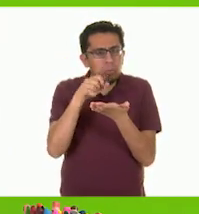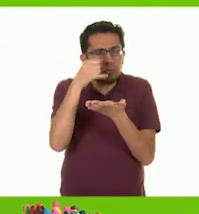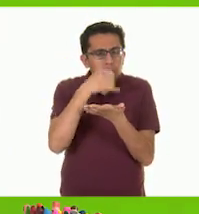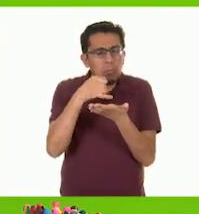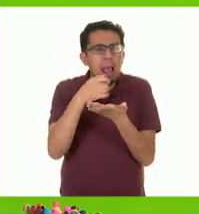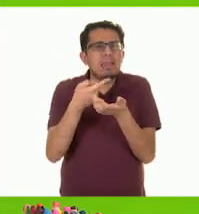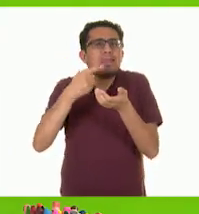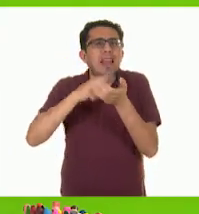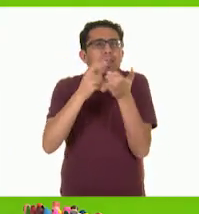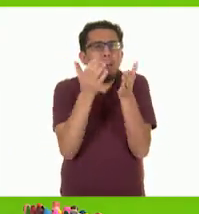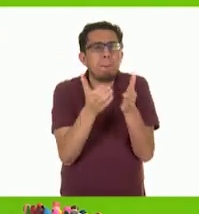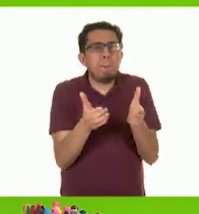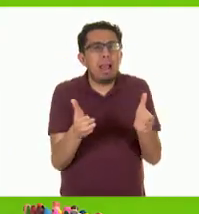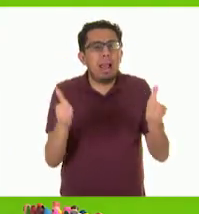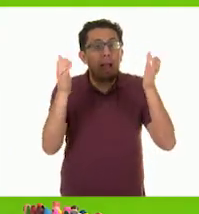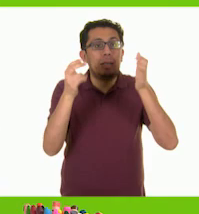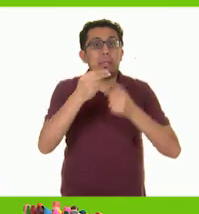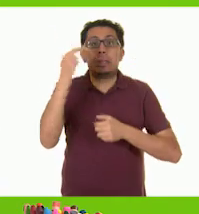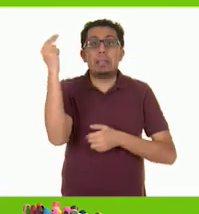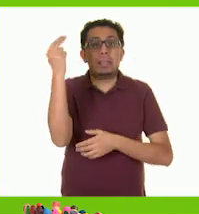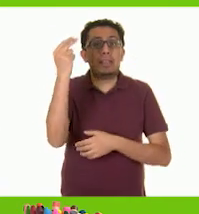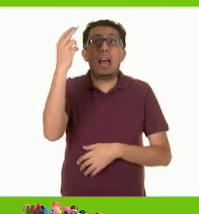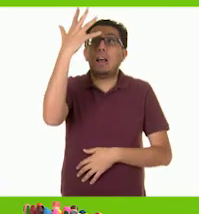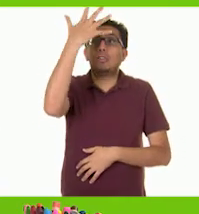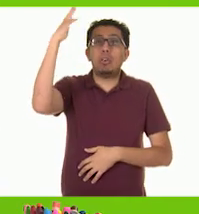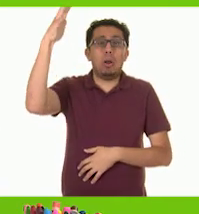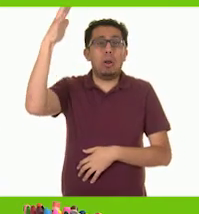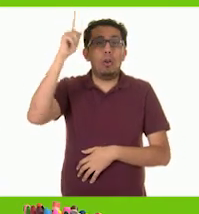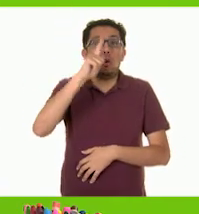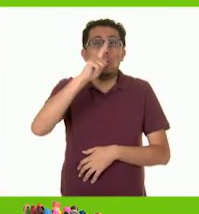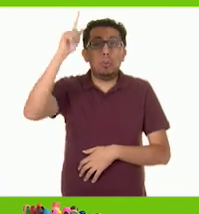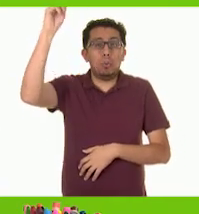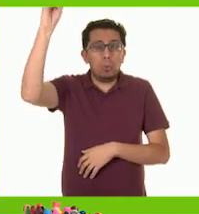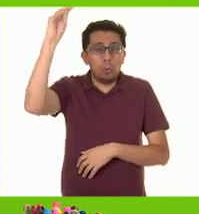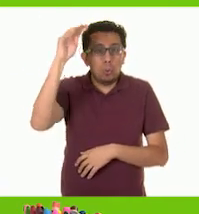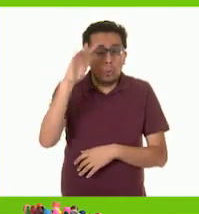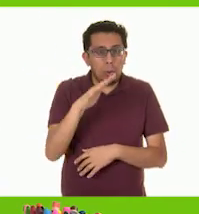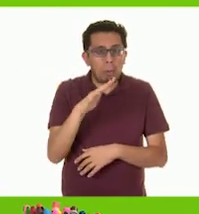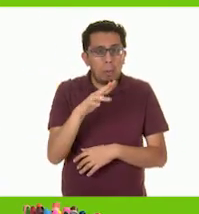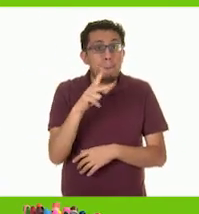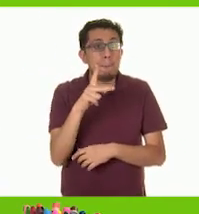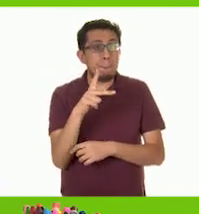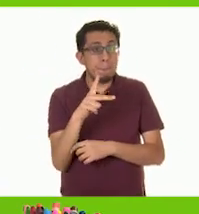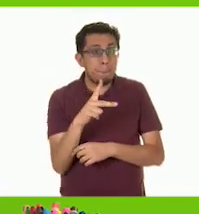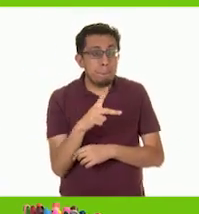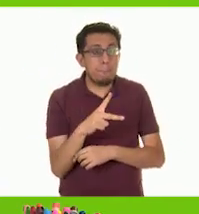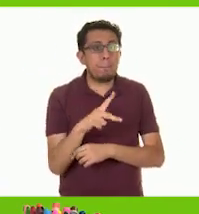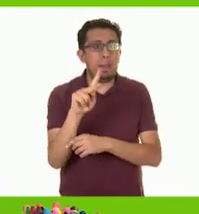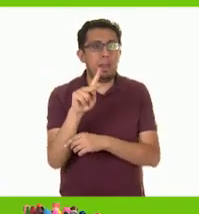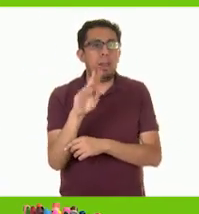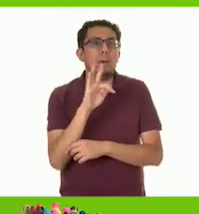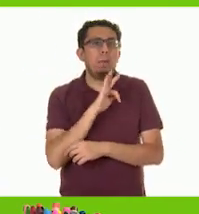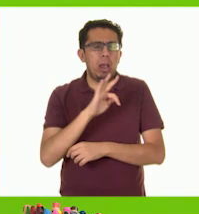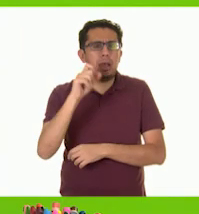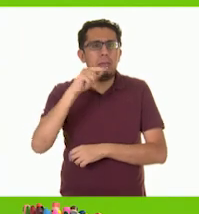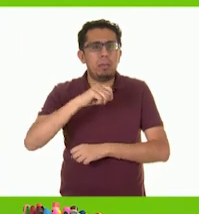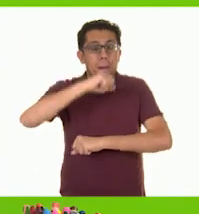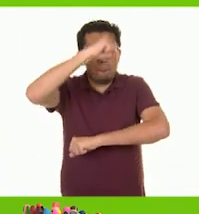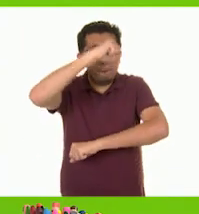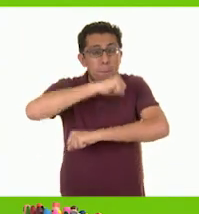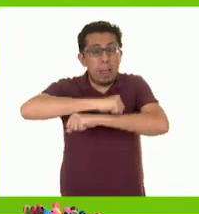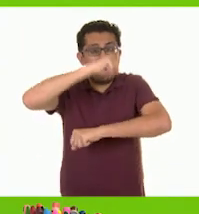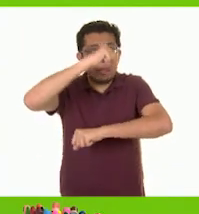y requiere luz del sol, aunque puede ser a través también de una ventana.